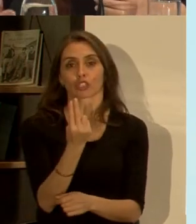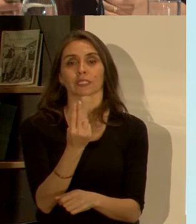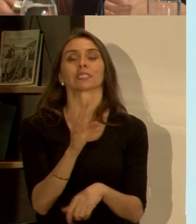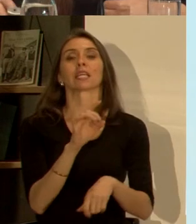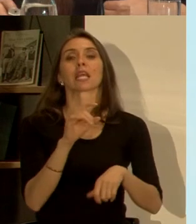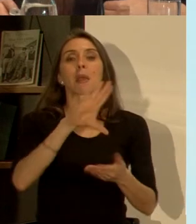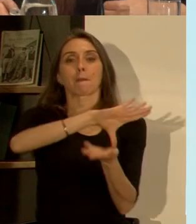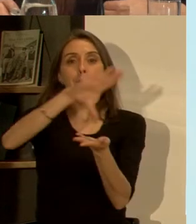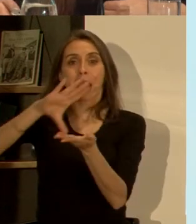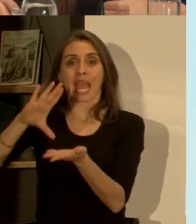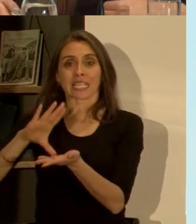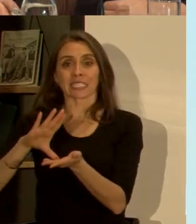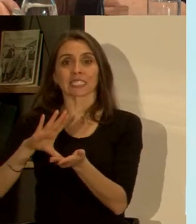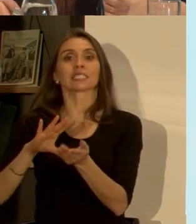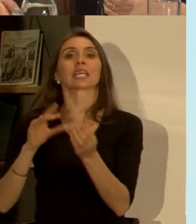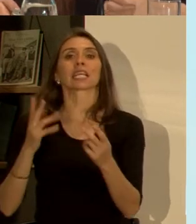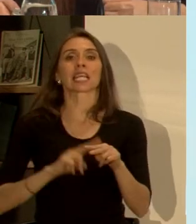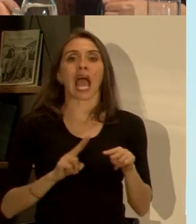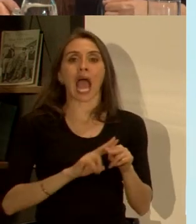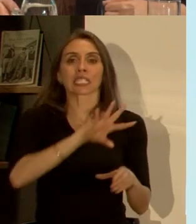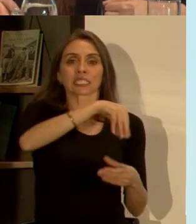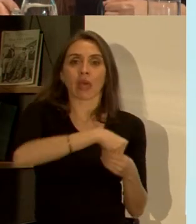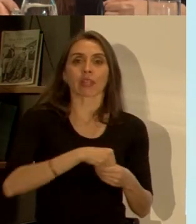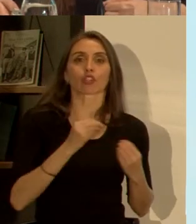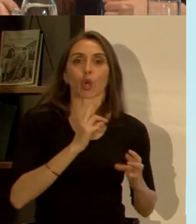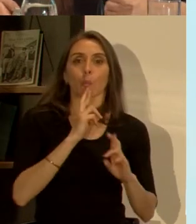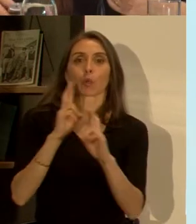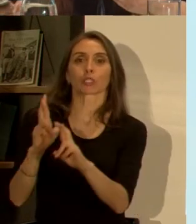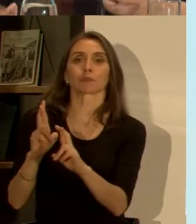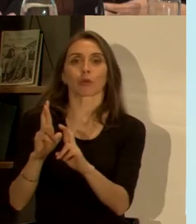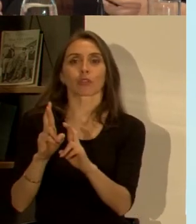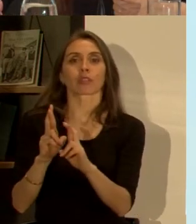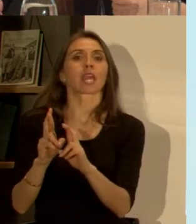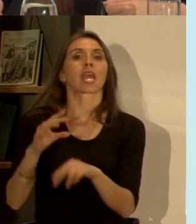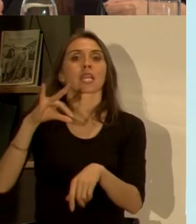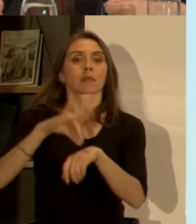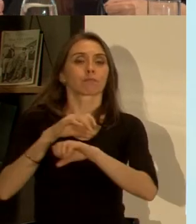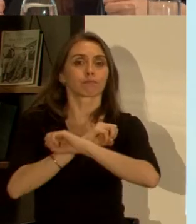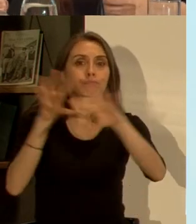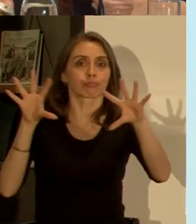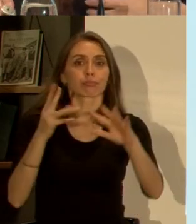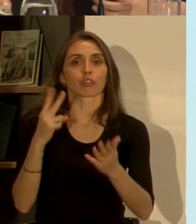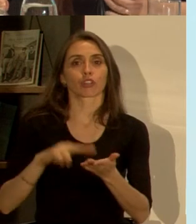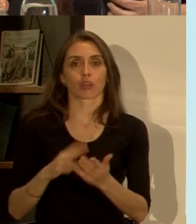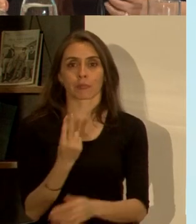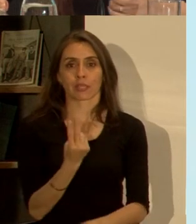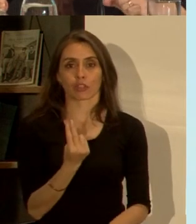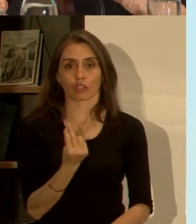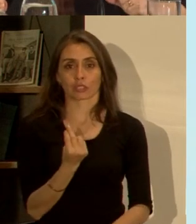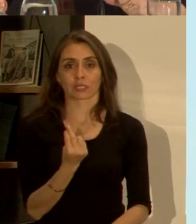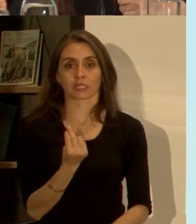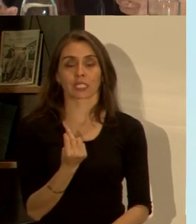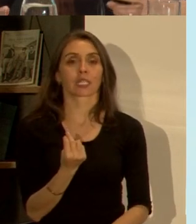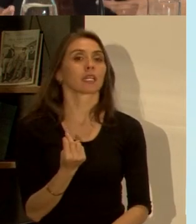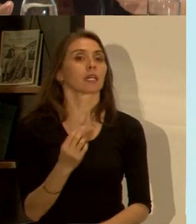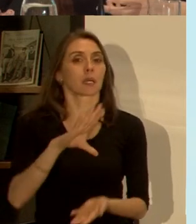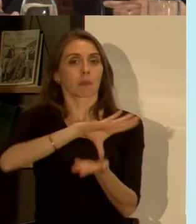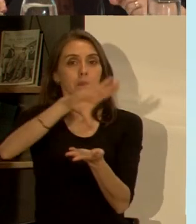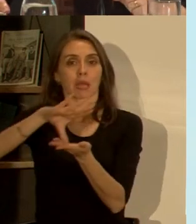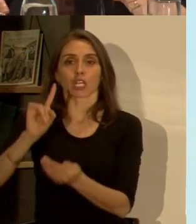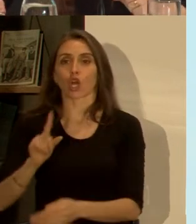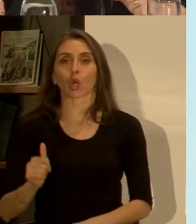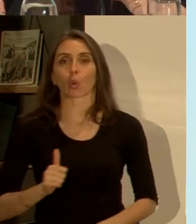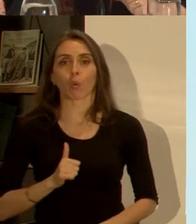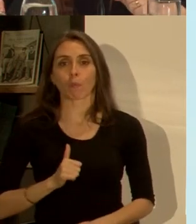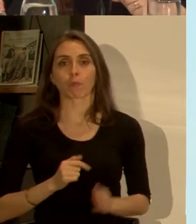pudiésemos instalar esas capacidades básicas para responder a las emergencias ocurrió que en el año 2012 hubo una cantidad de países que no cumplió